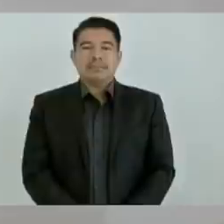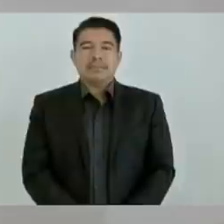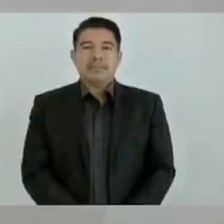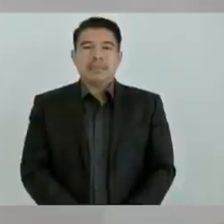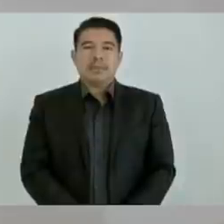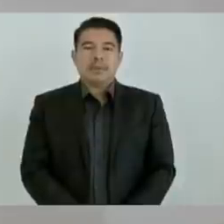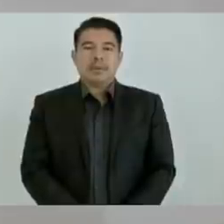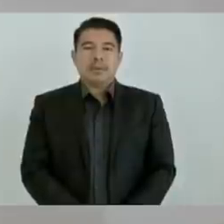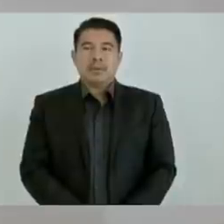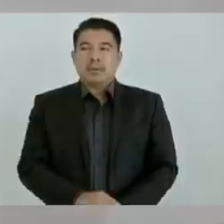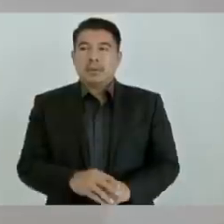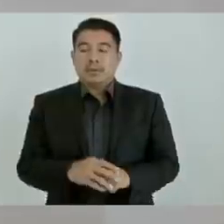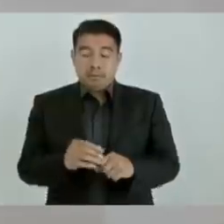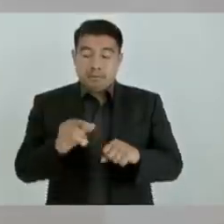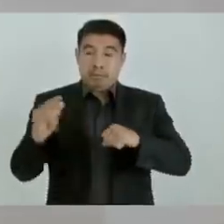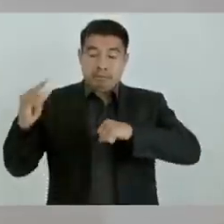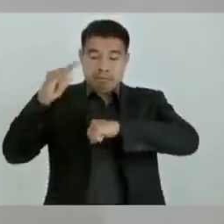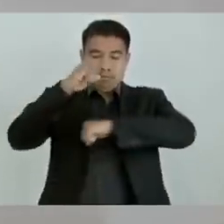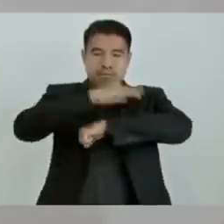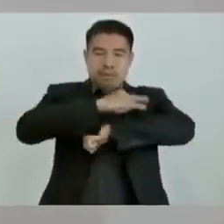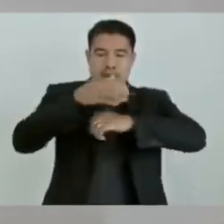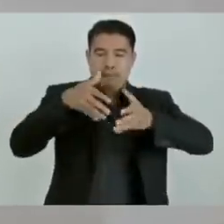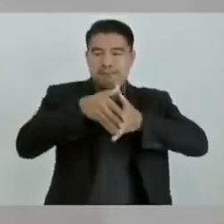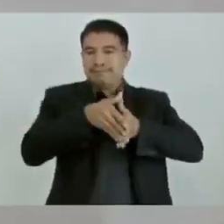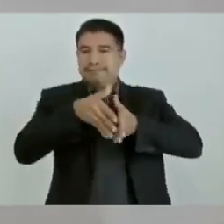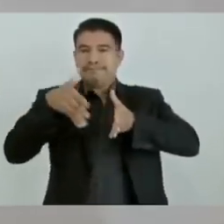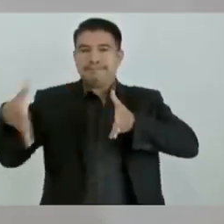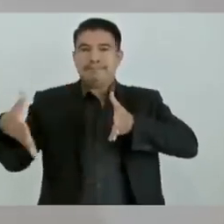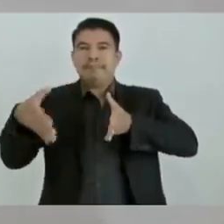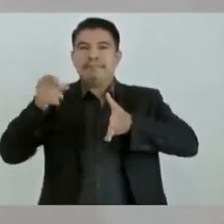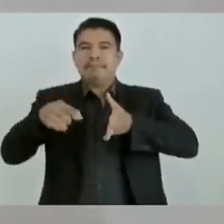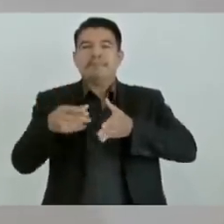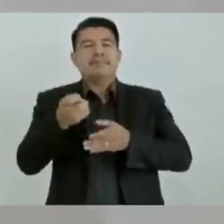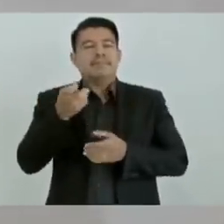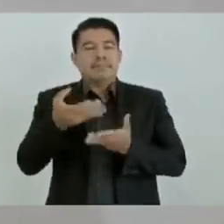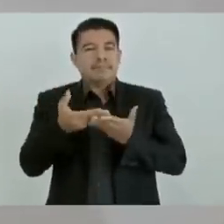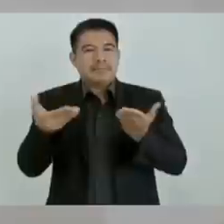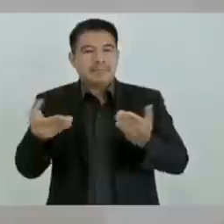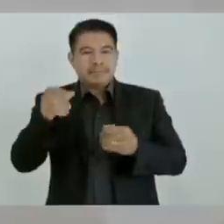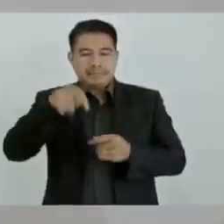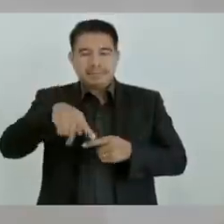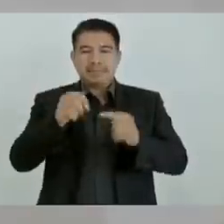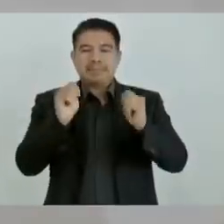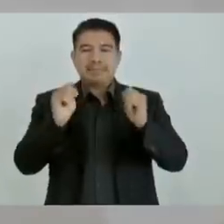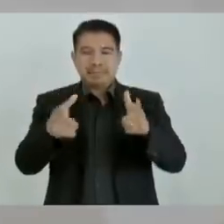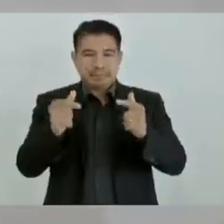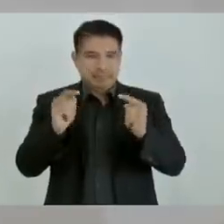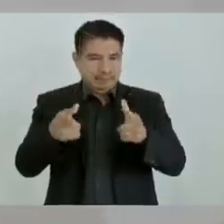esta ampliación del aeropuerto de Tuxla Gutiérrez.